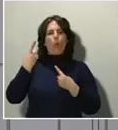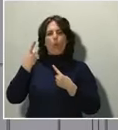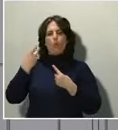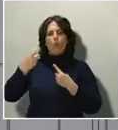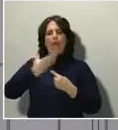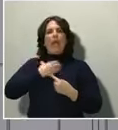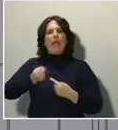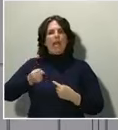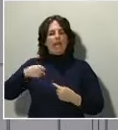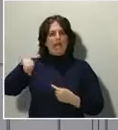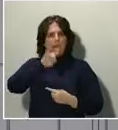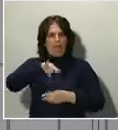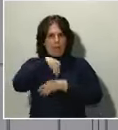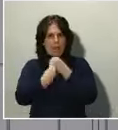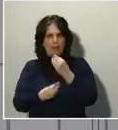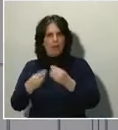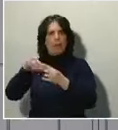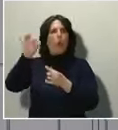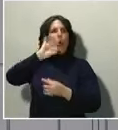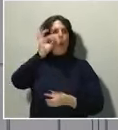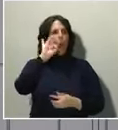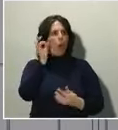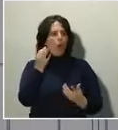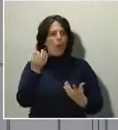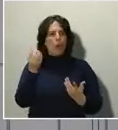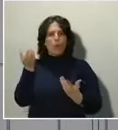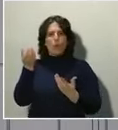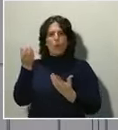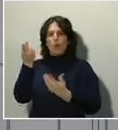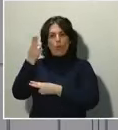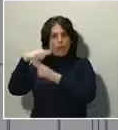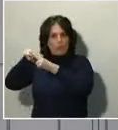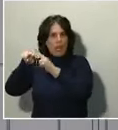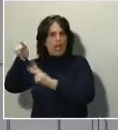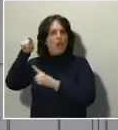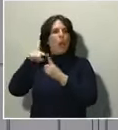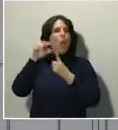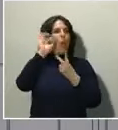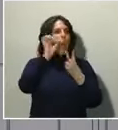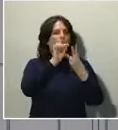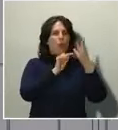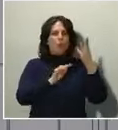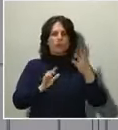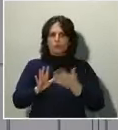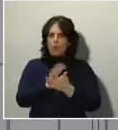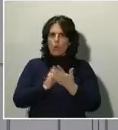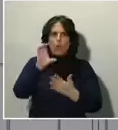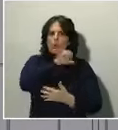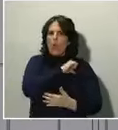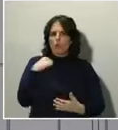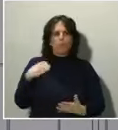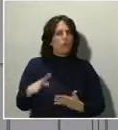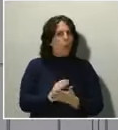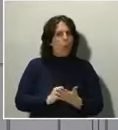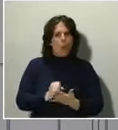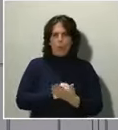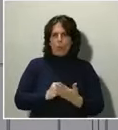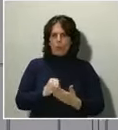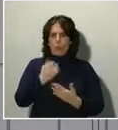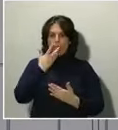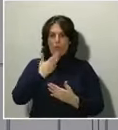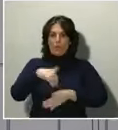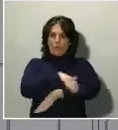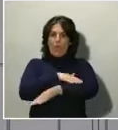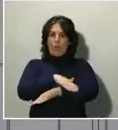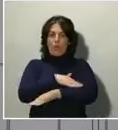Estado es una comunidad autónoma, el Estado es el Gobierno de España. Y cuando el Gobierno de España ha tomado la decisión rotunda de decretar